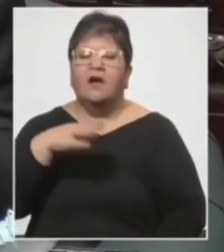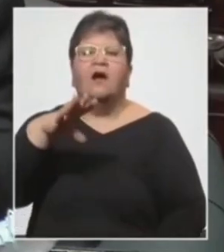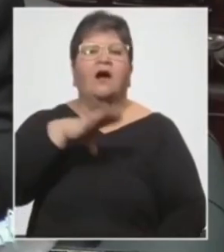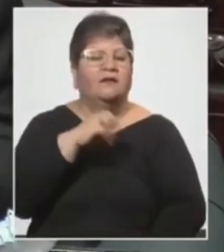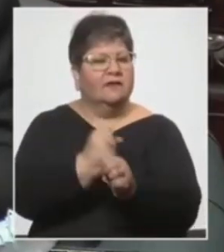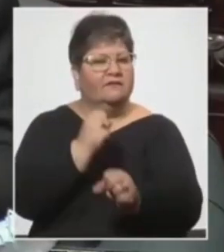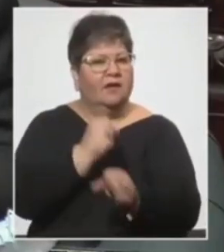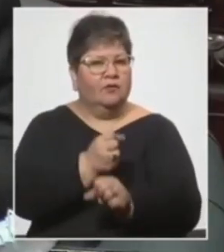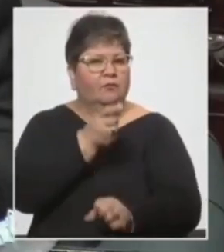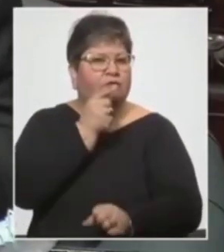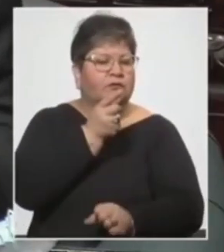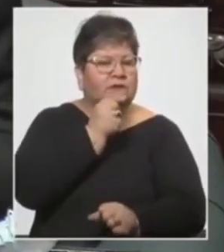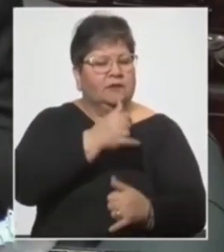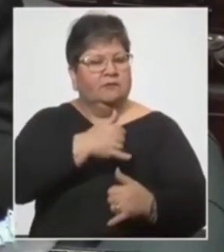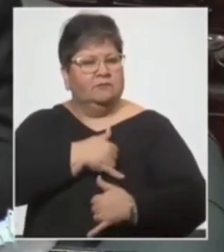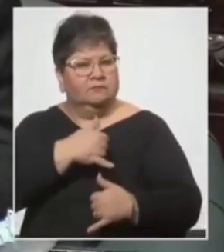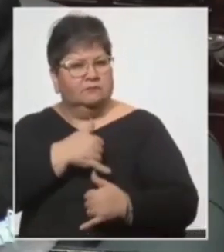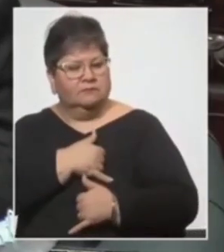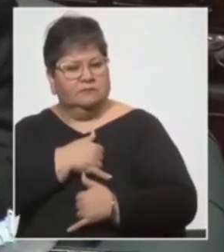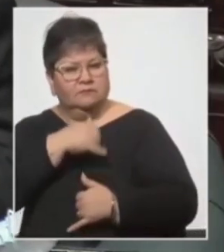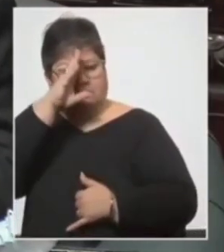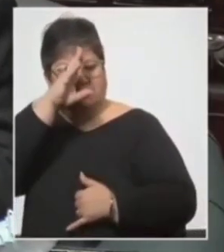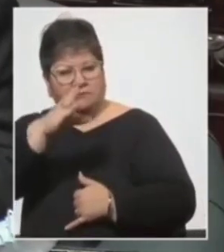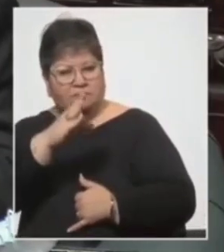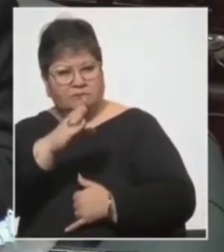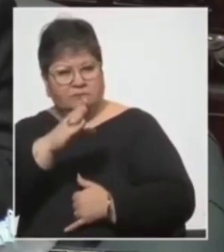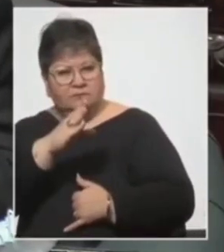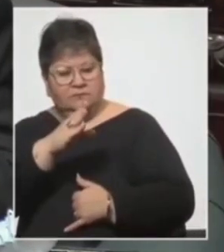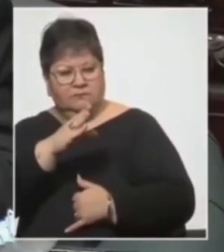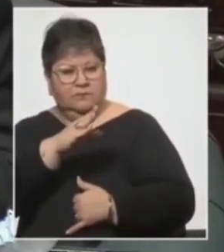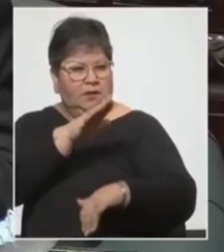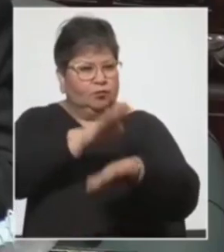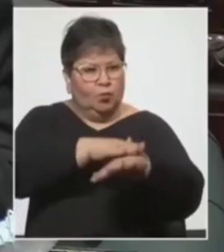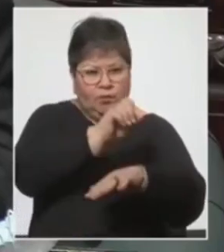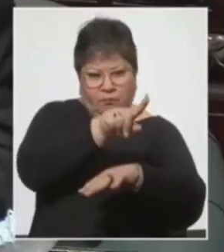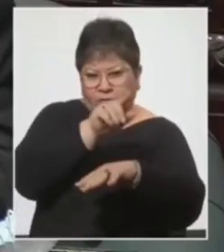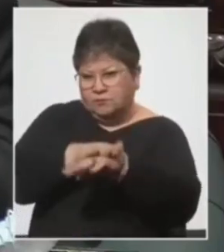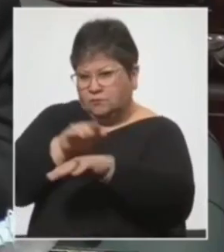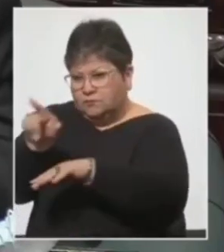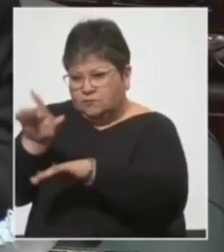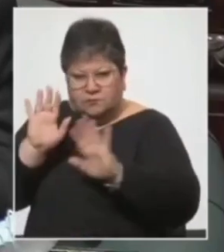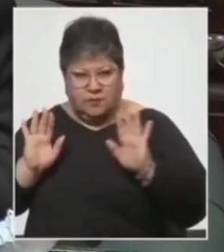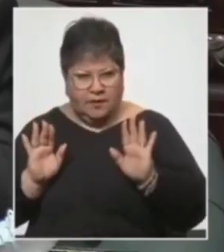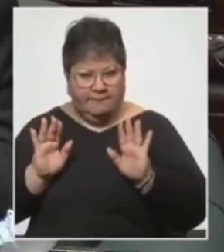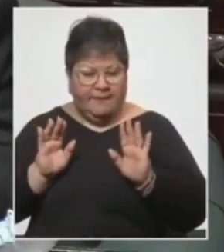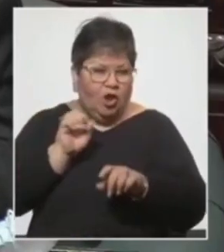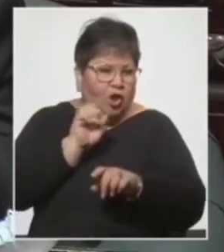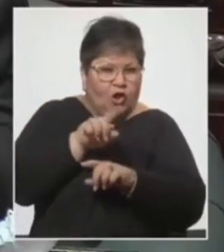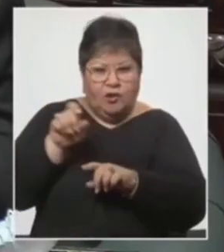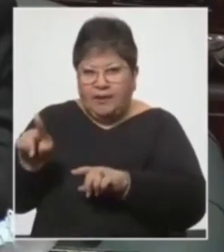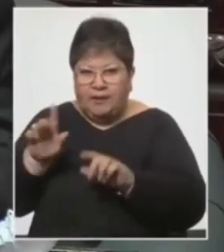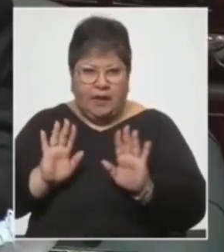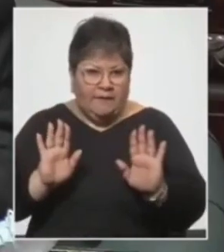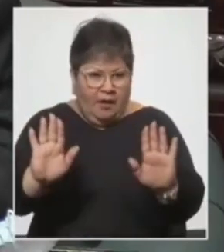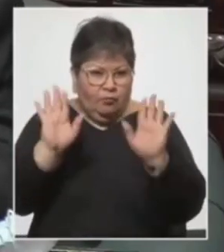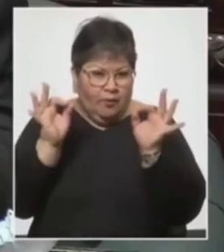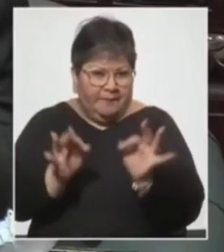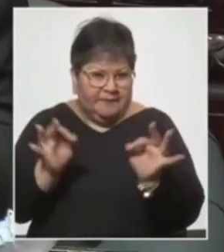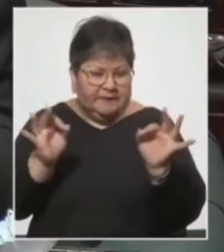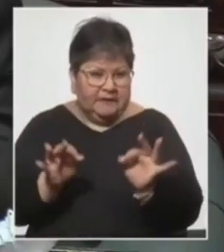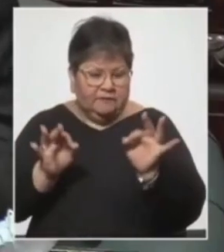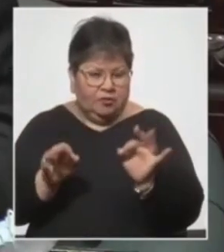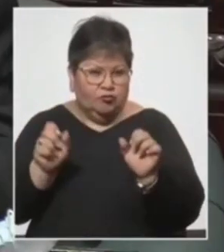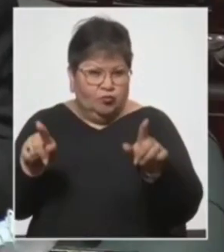de la policía y en la labor de las Fuerzas Armadas en lo que corresponda. Pero es eso, en lo que corresponda, en lo que son sus especialidades,